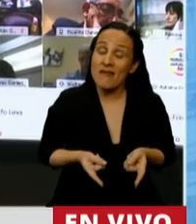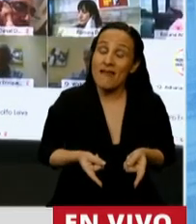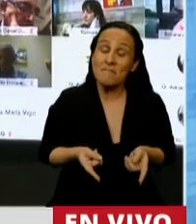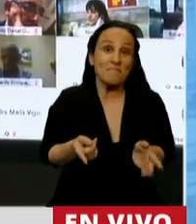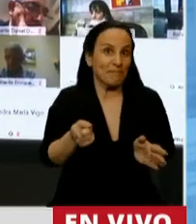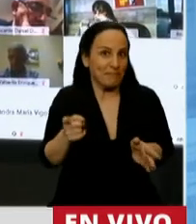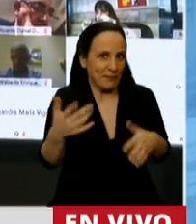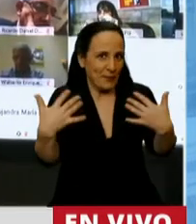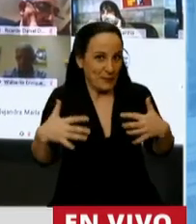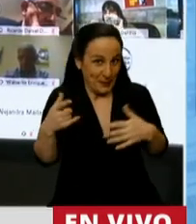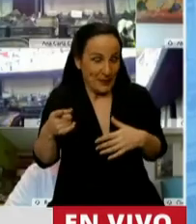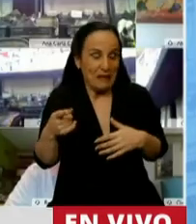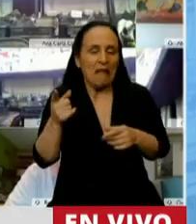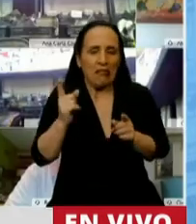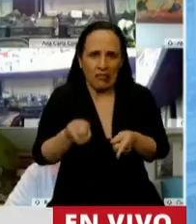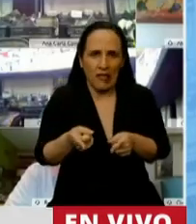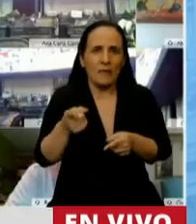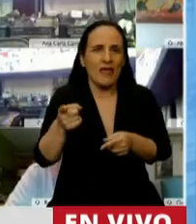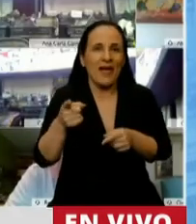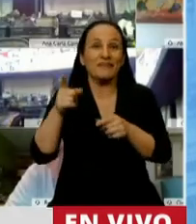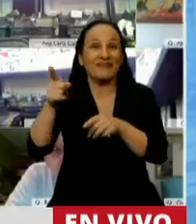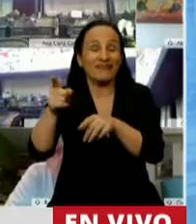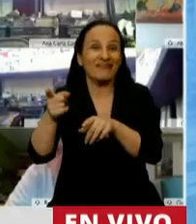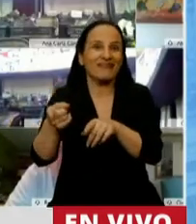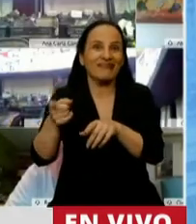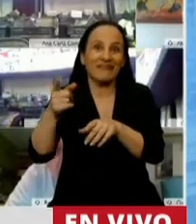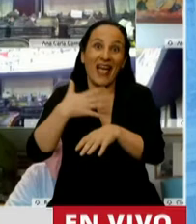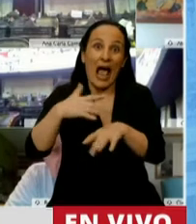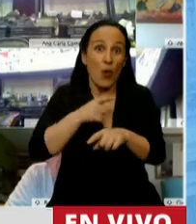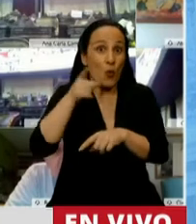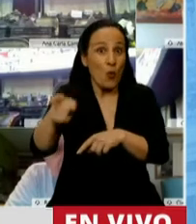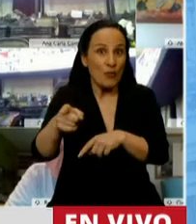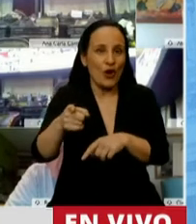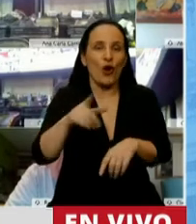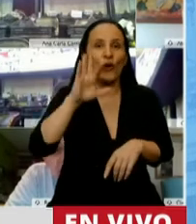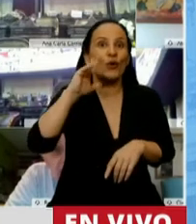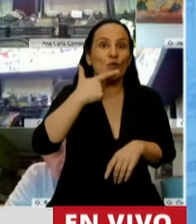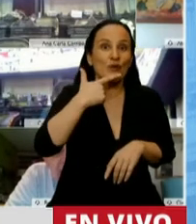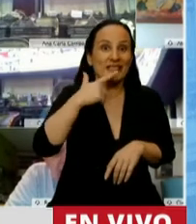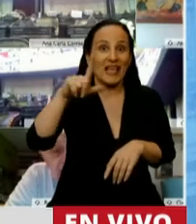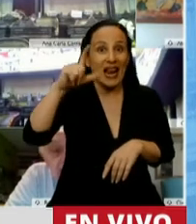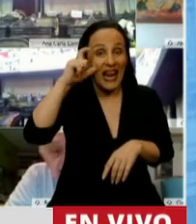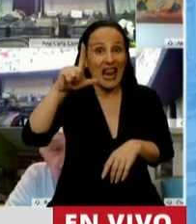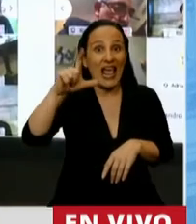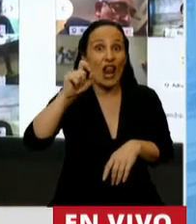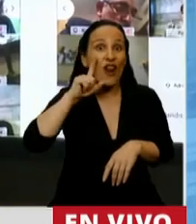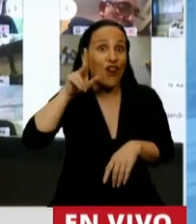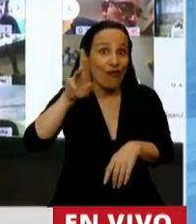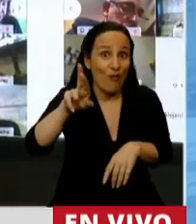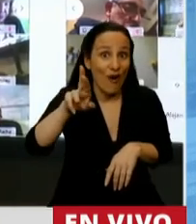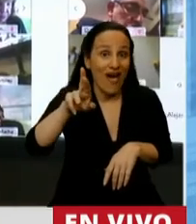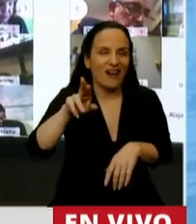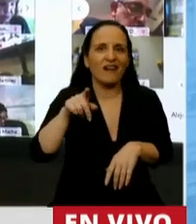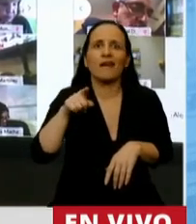fuera poco esto, un discípulo de él, el doctor Luis Federico Leluar, también